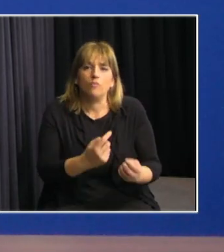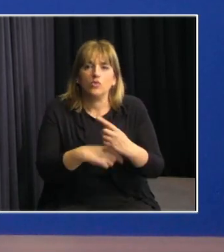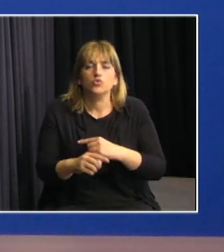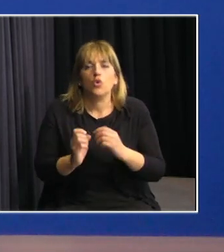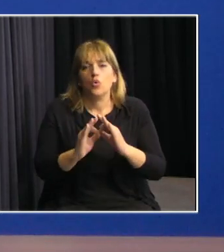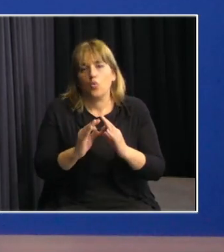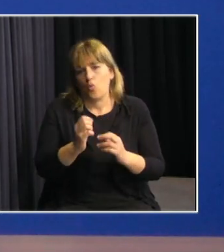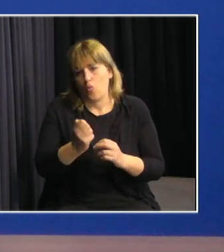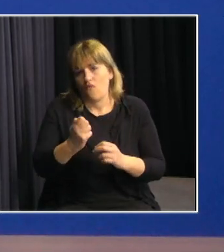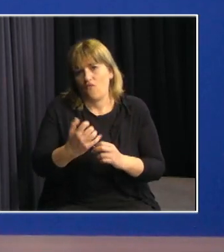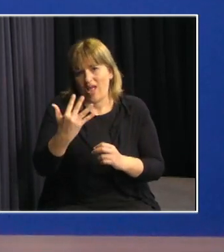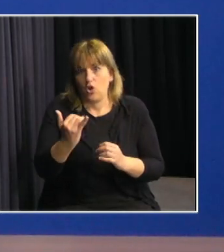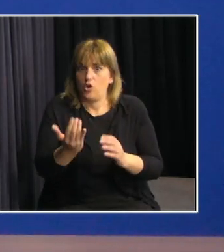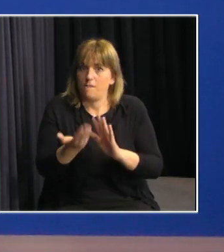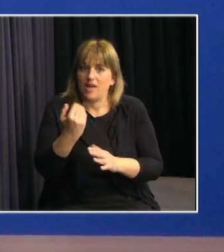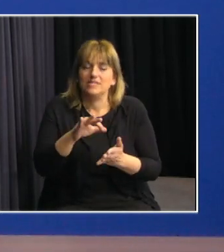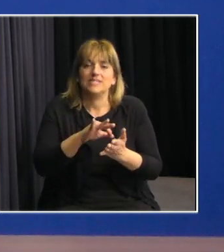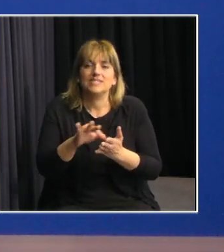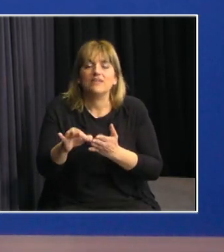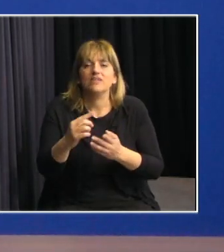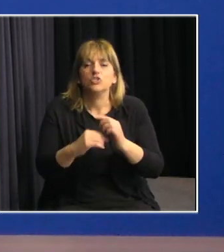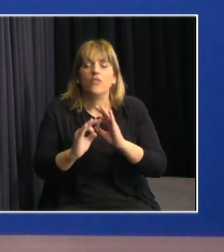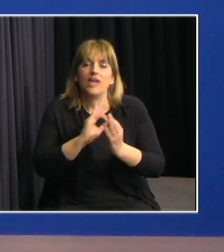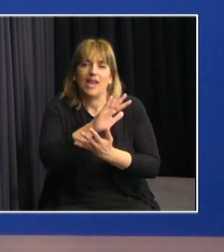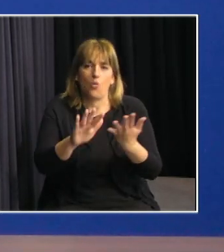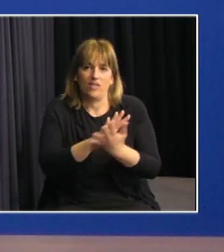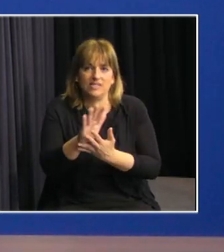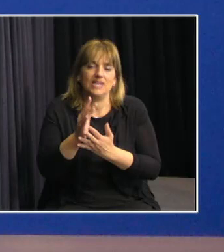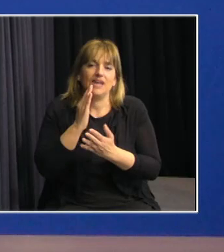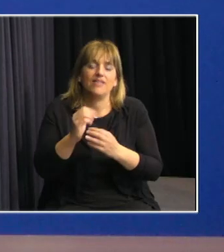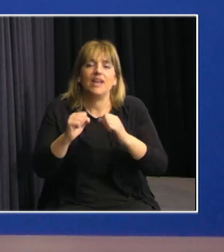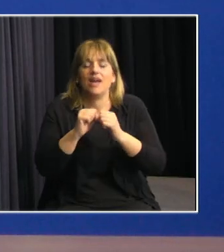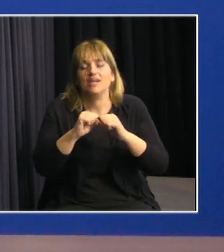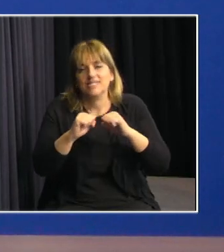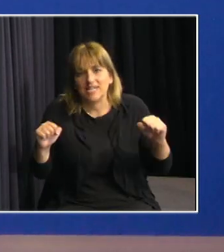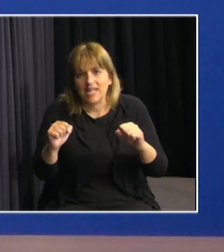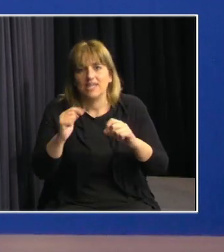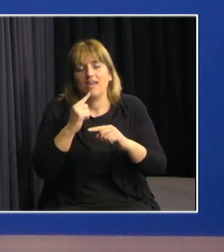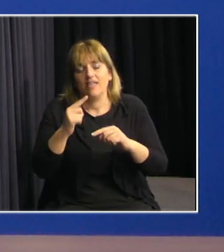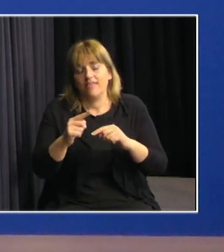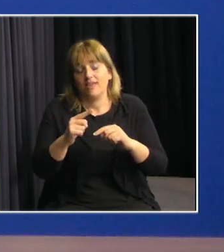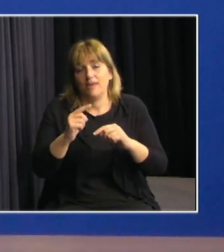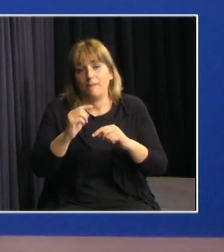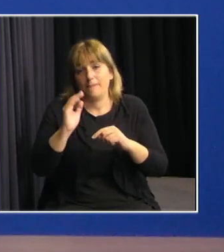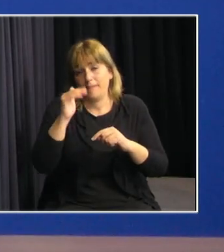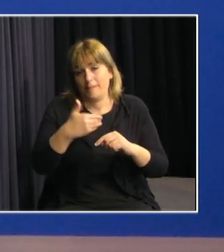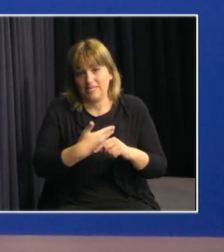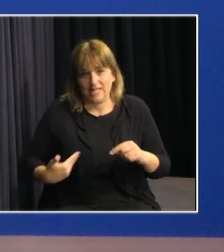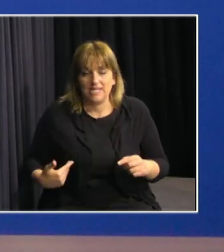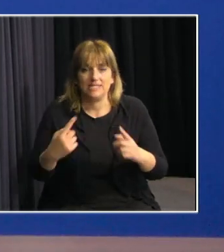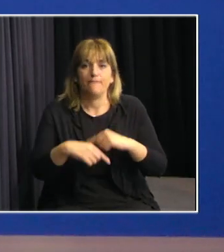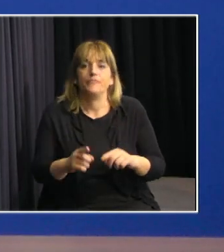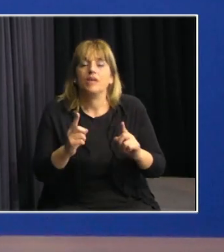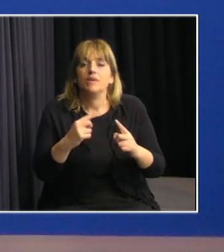agregó valor incorporando la traducción a lengua de señas. En función de las temáticas que abordan, las piezas se pueden